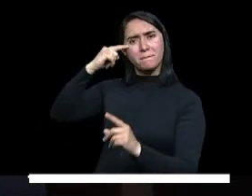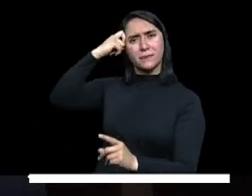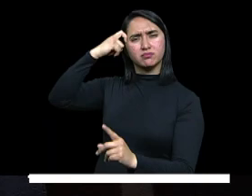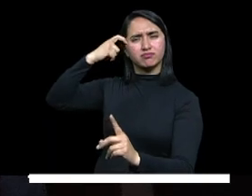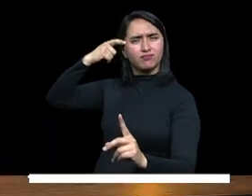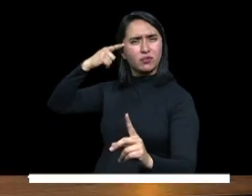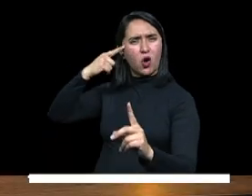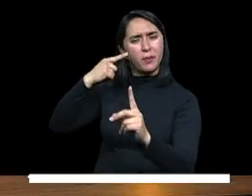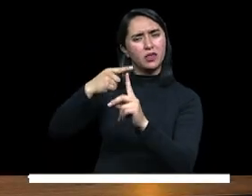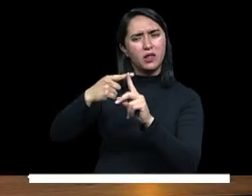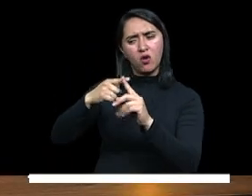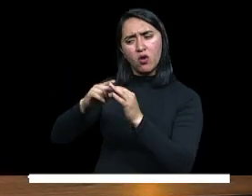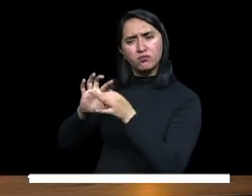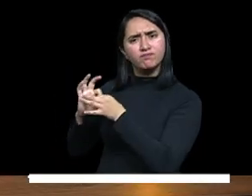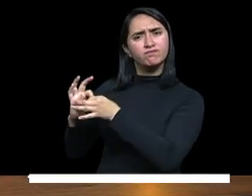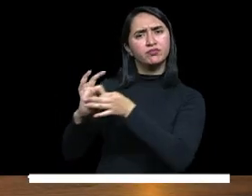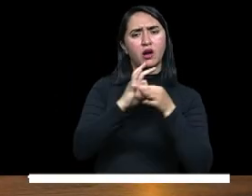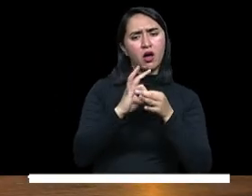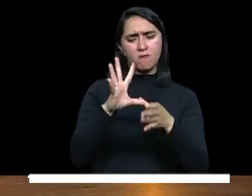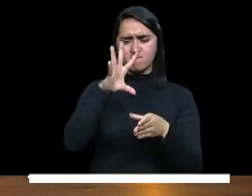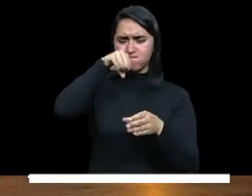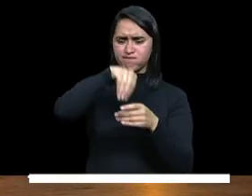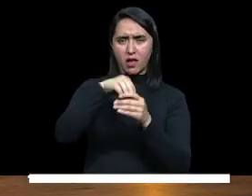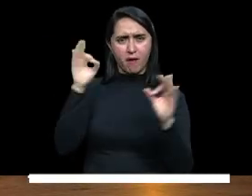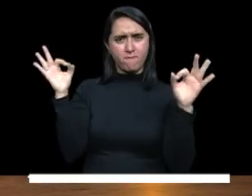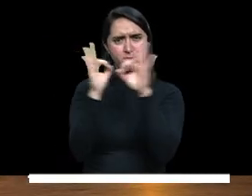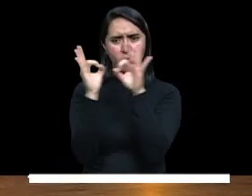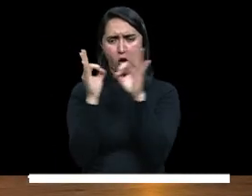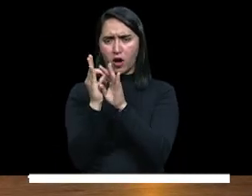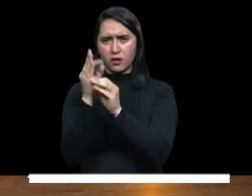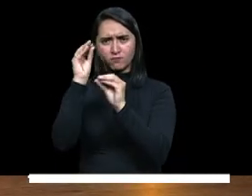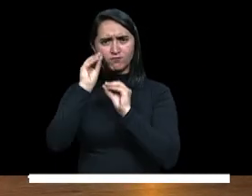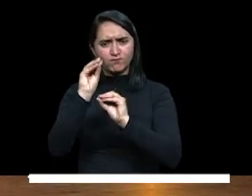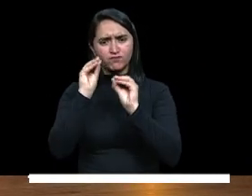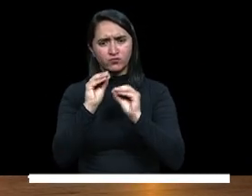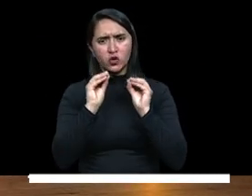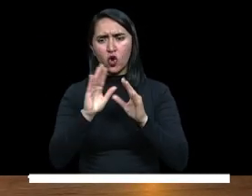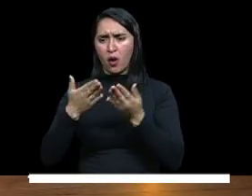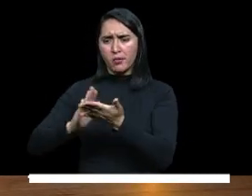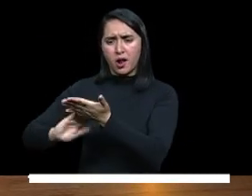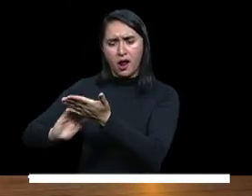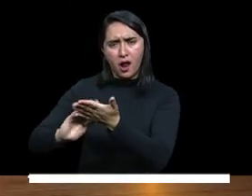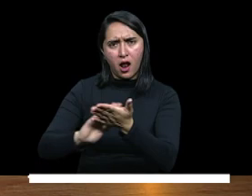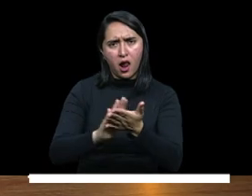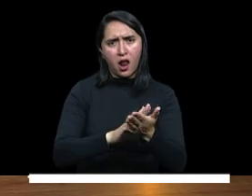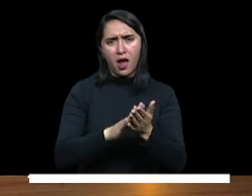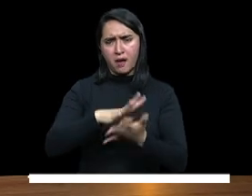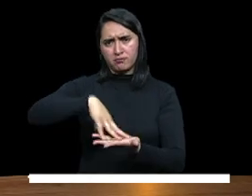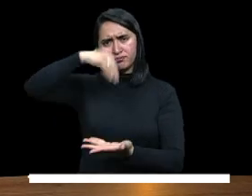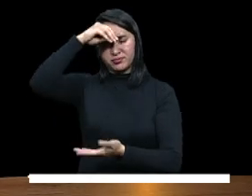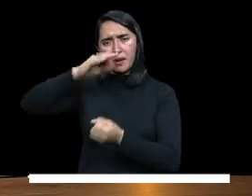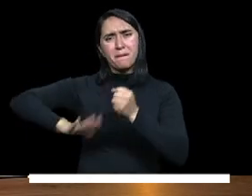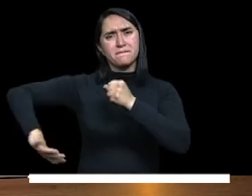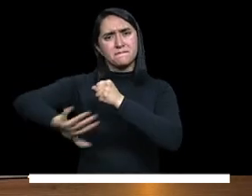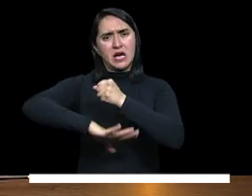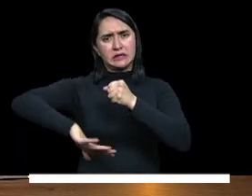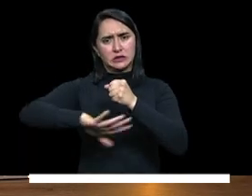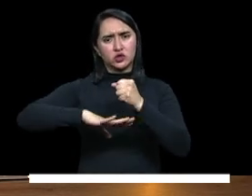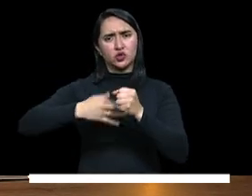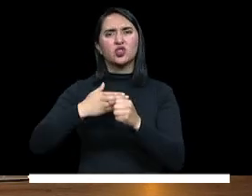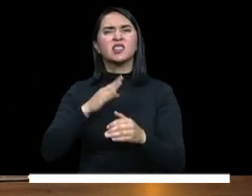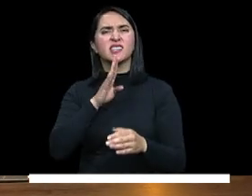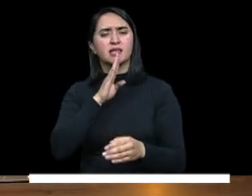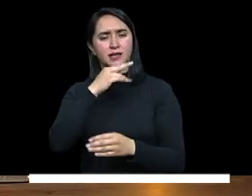pedagógicos y programas para el fortalecimiento, aceleración y recuperación de los aprendizajes básicos de nuestros niños y